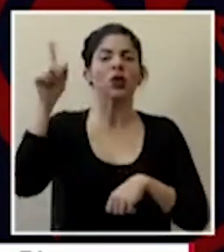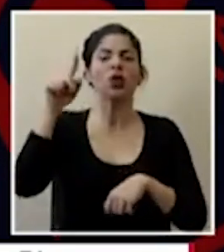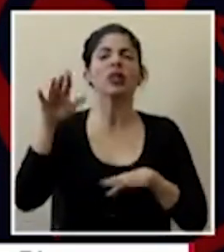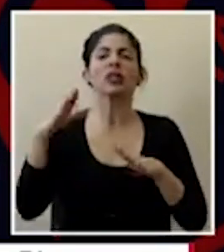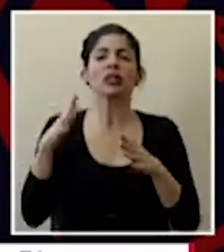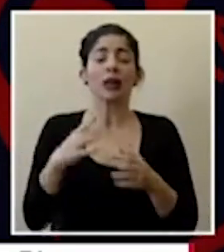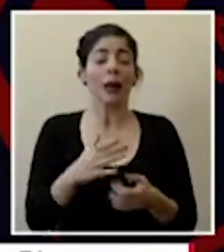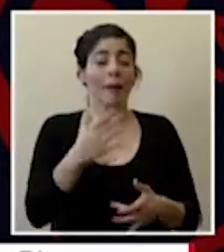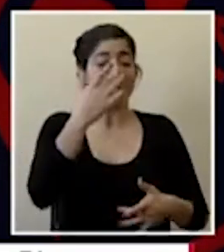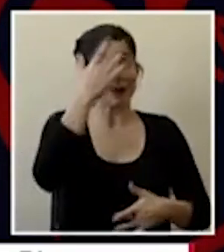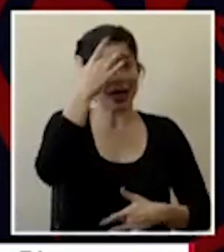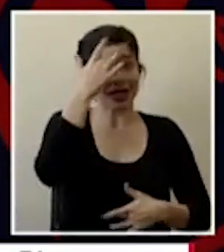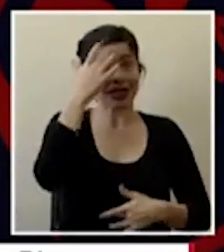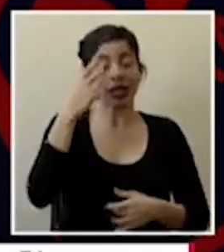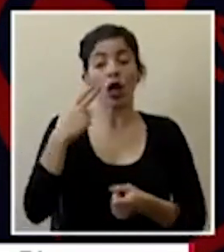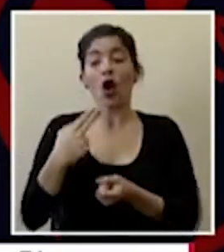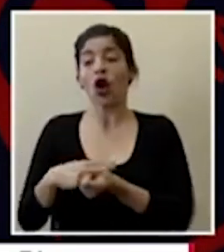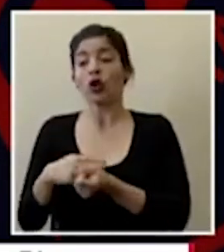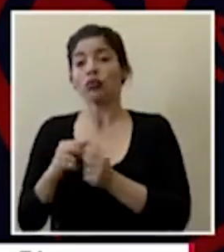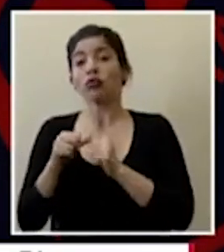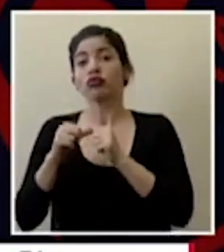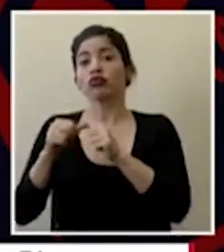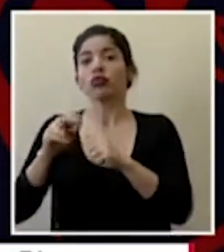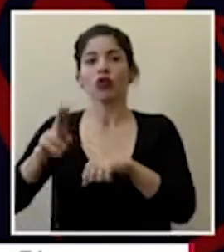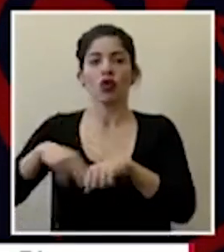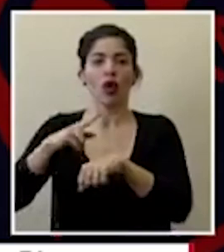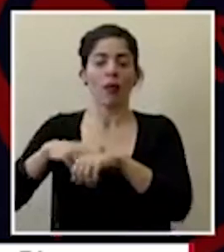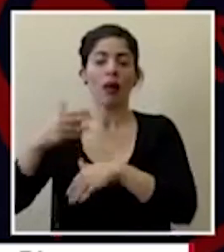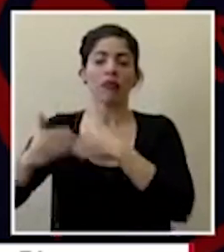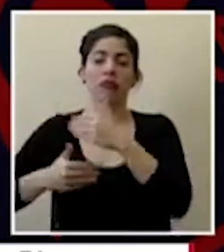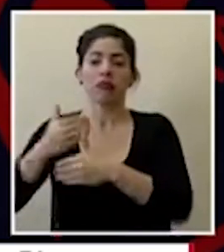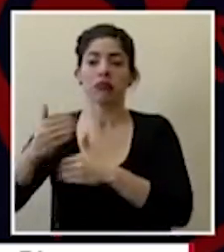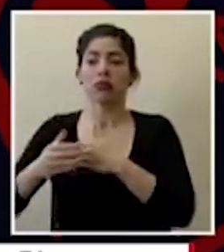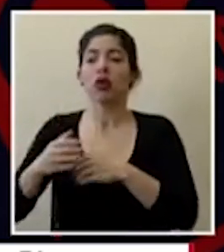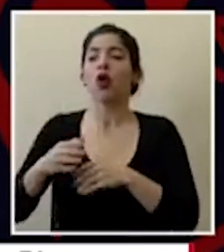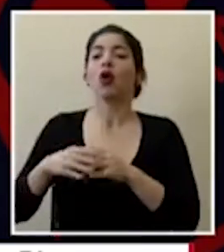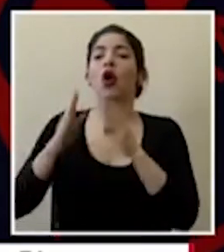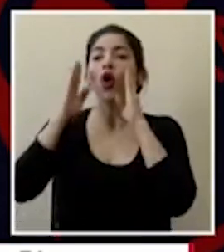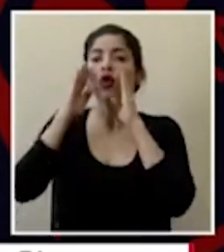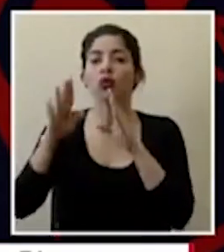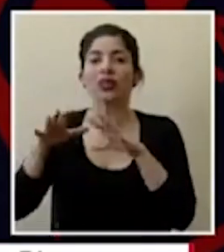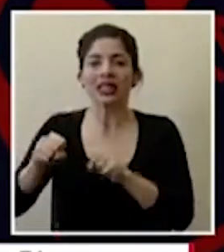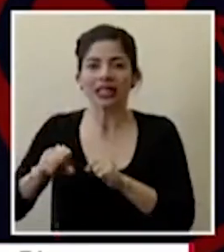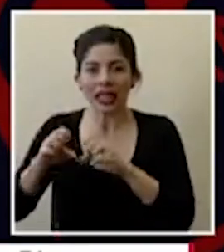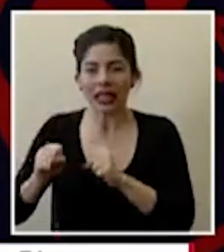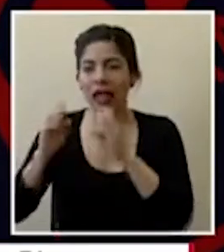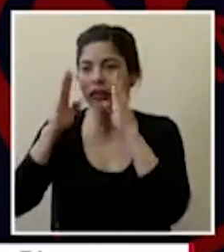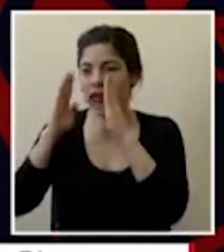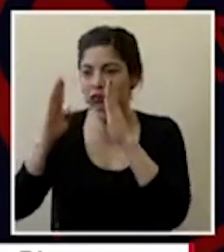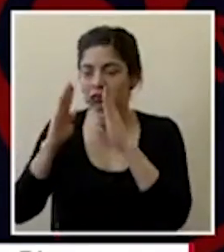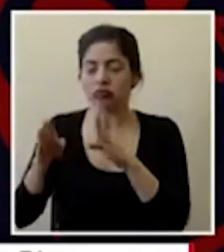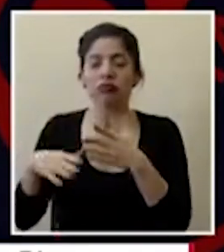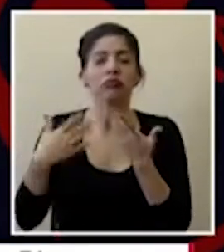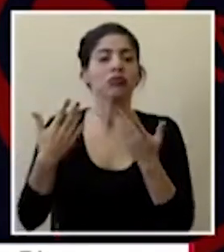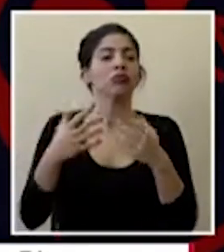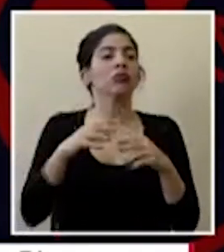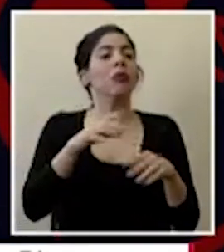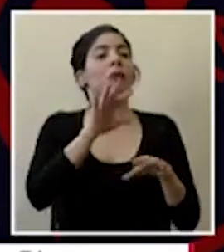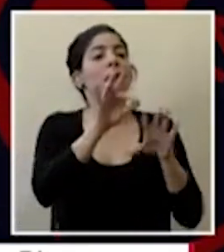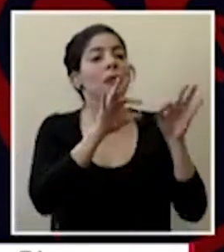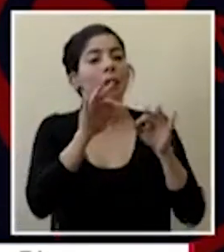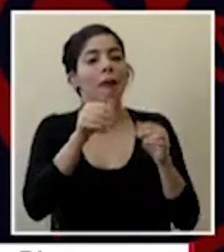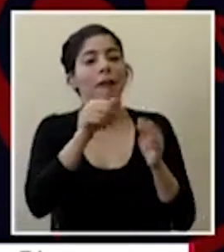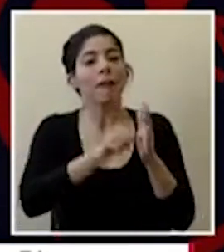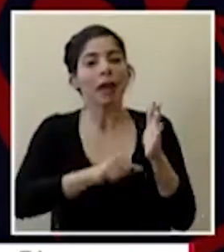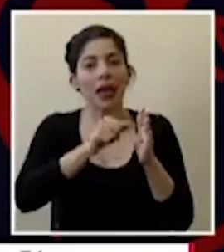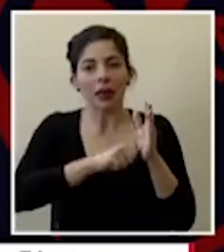y los hospitales continuaron funcionando a un ritmo usual se siguió viendo consulta externa se siguió operando pacientes selectivos